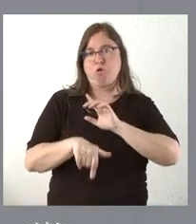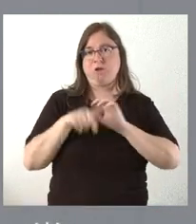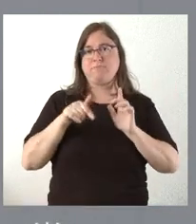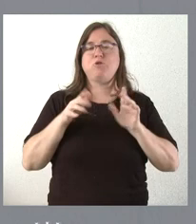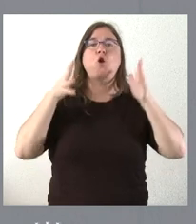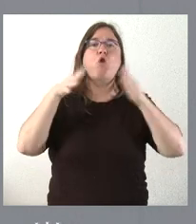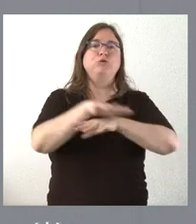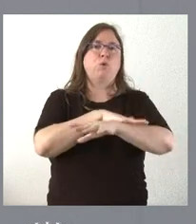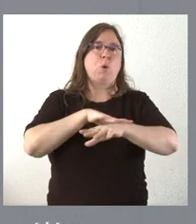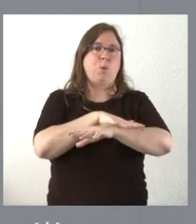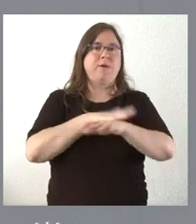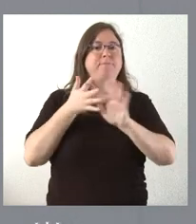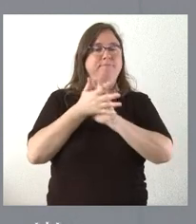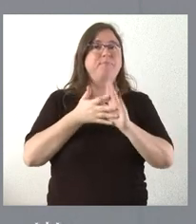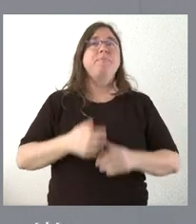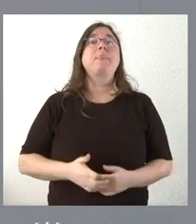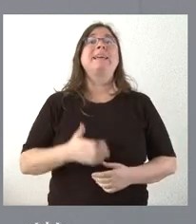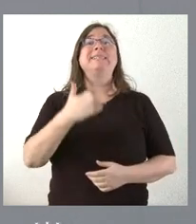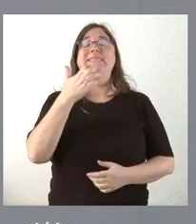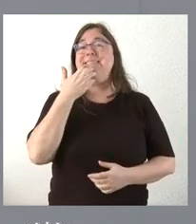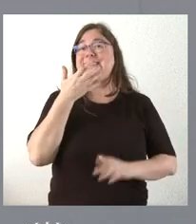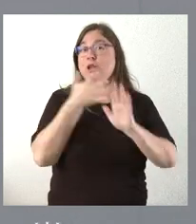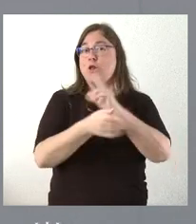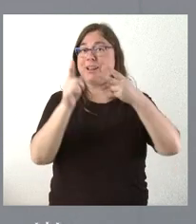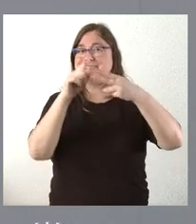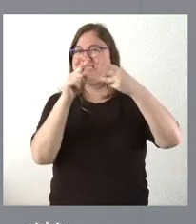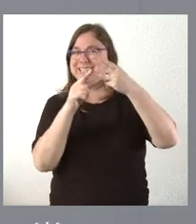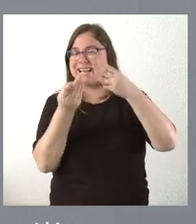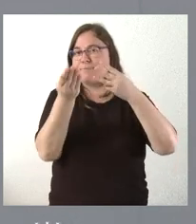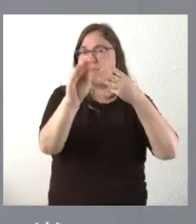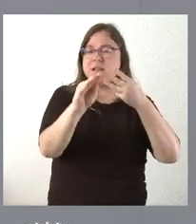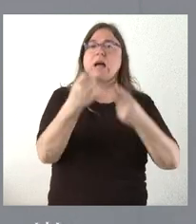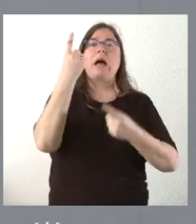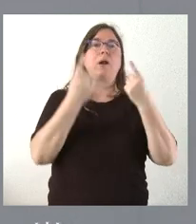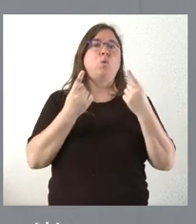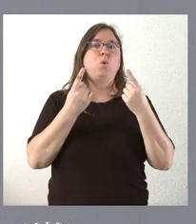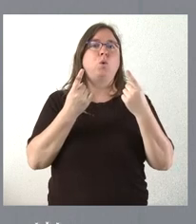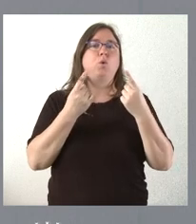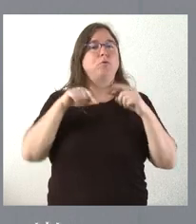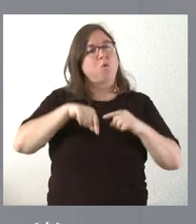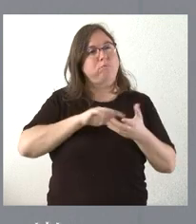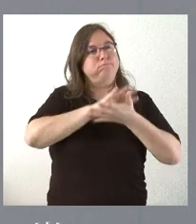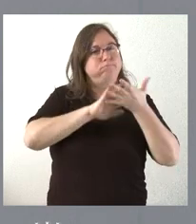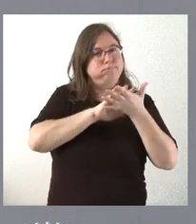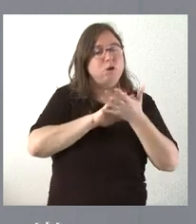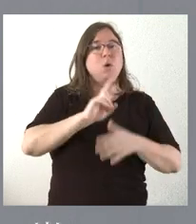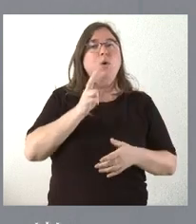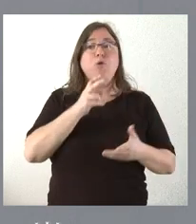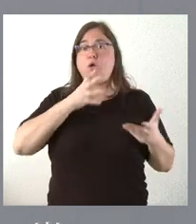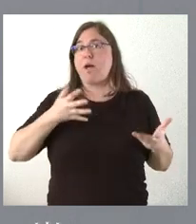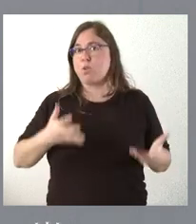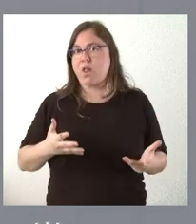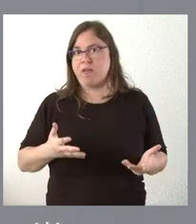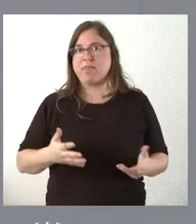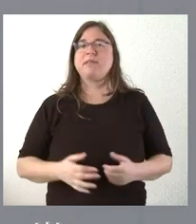en el Consejo de Gobierno esta mañana. Significarles tres temas más, algunos los hemos analizado hoy, otros son objeto de actualidad